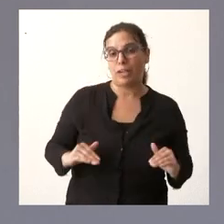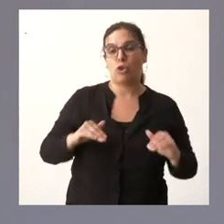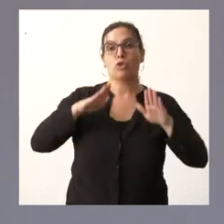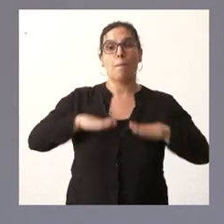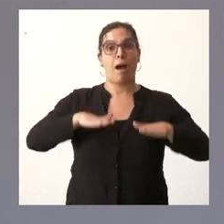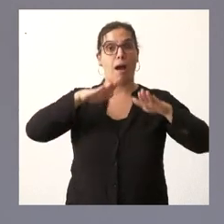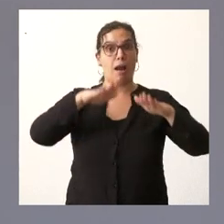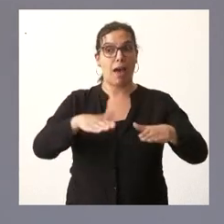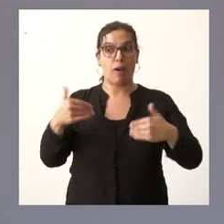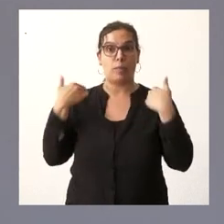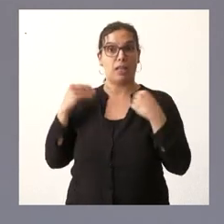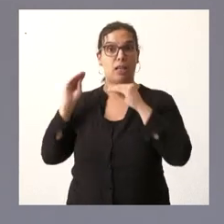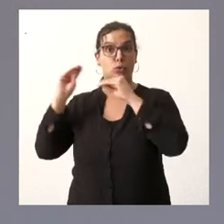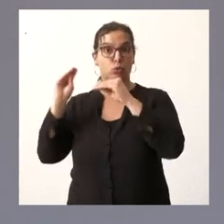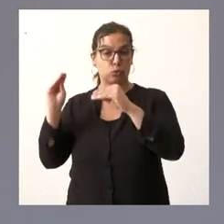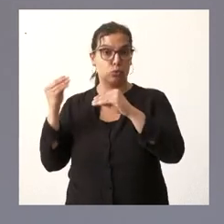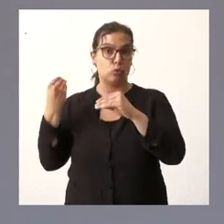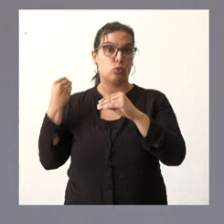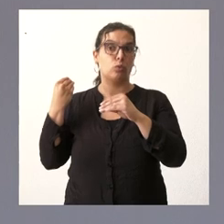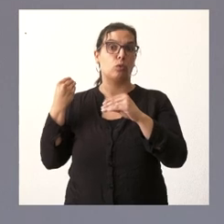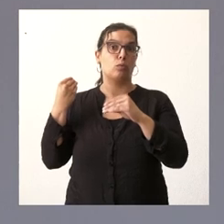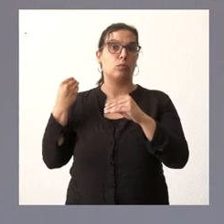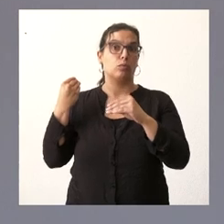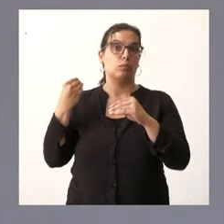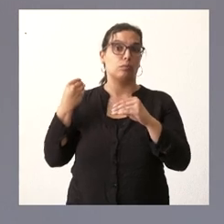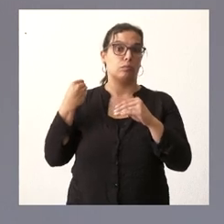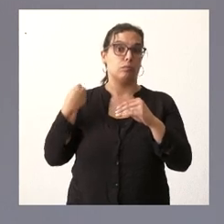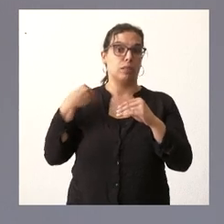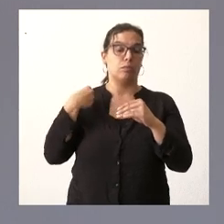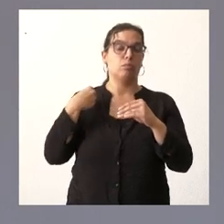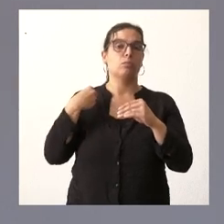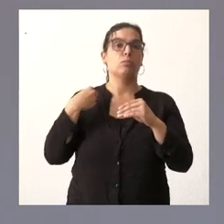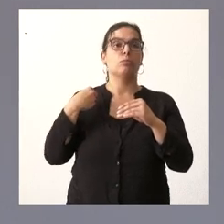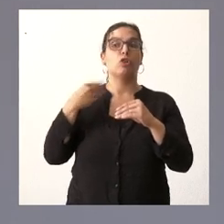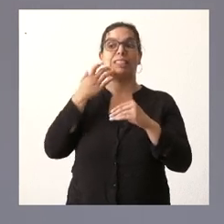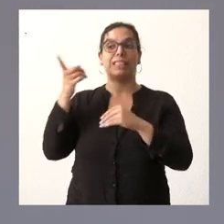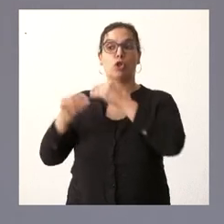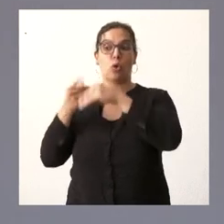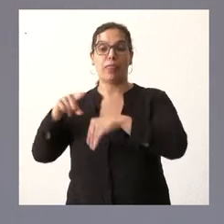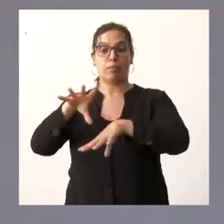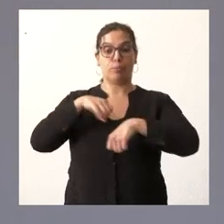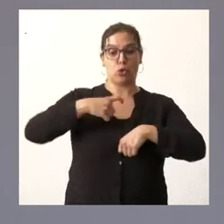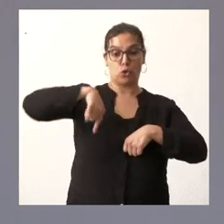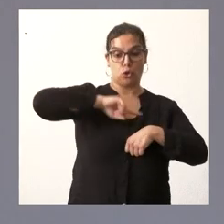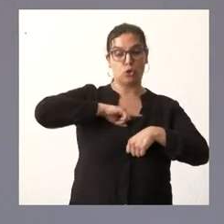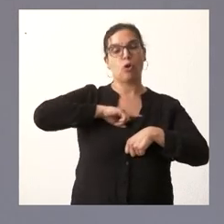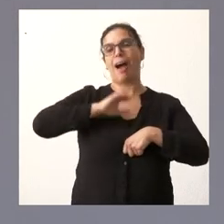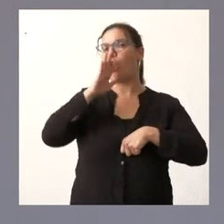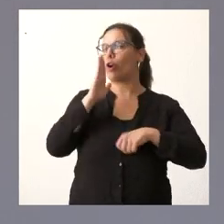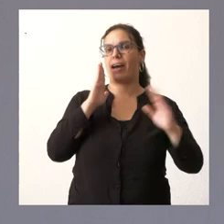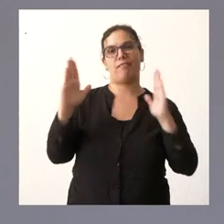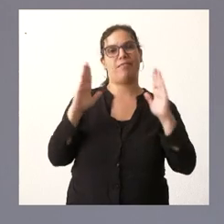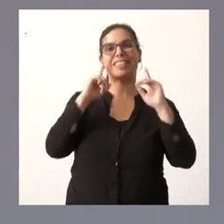competencias que a le corresponden que son las de ámbito interautonómico si lo asumiría la junta de Castilla y León yo creo que ahora estamos en la fase de